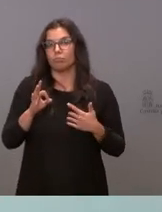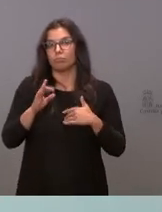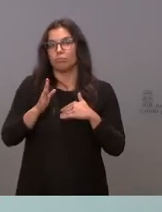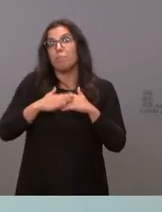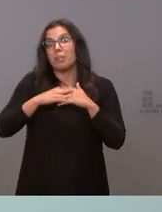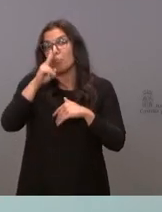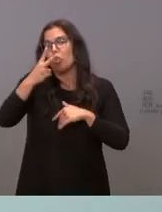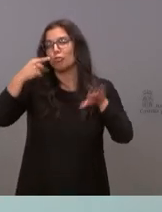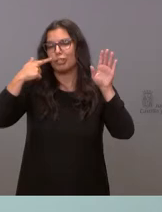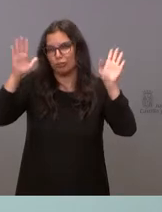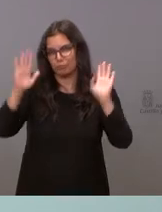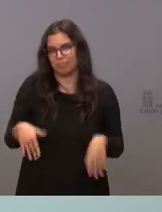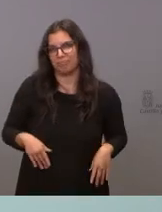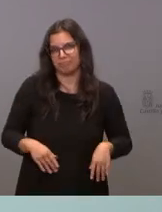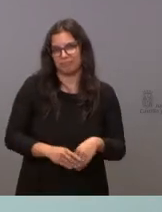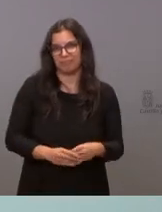Al menos.